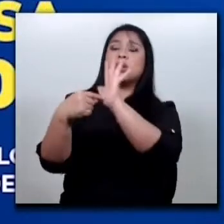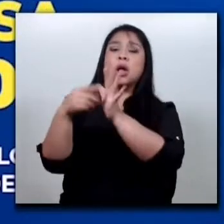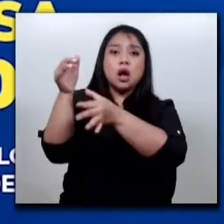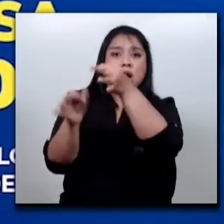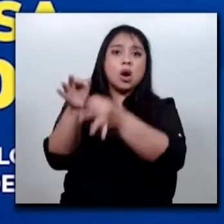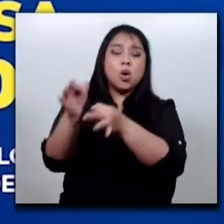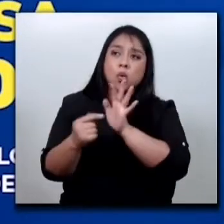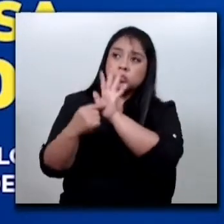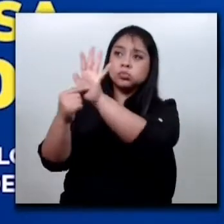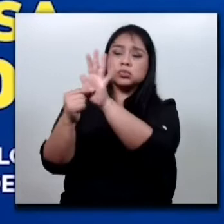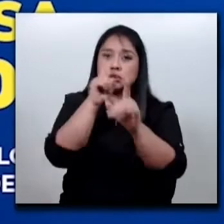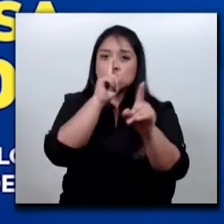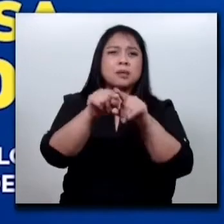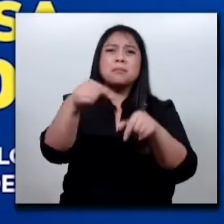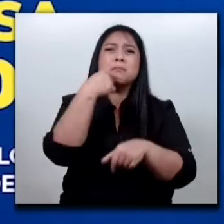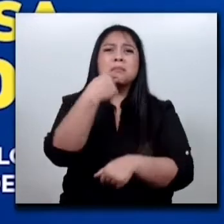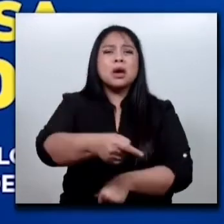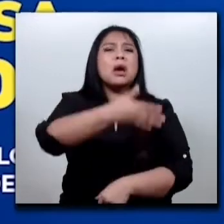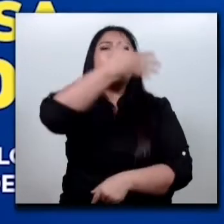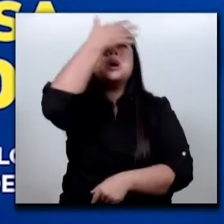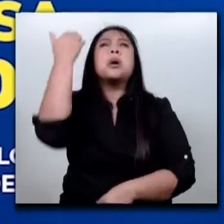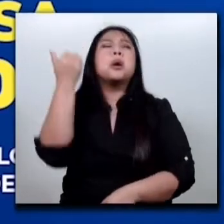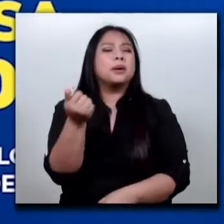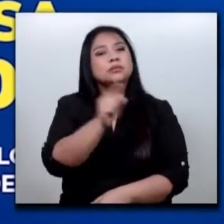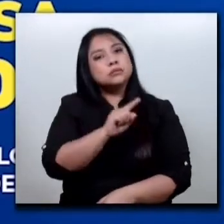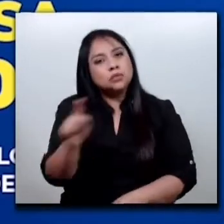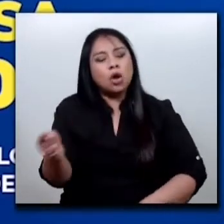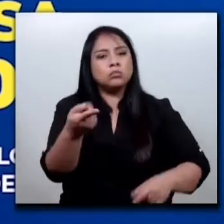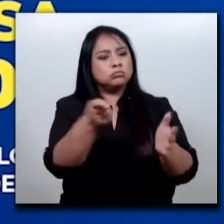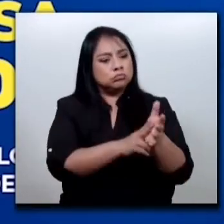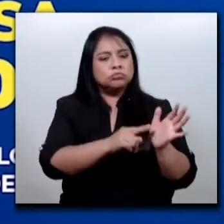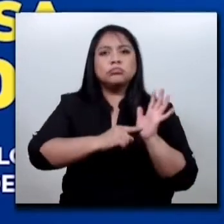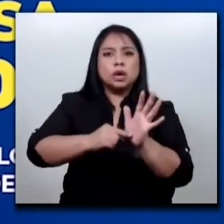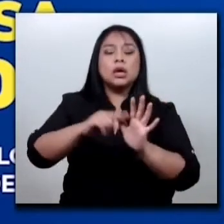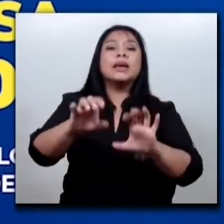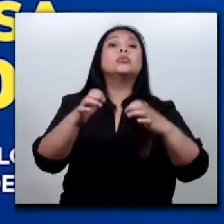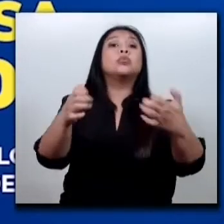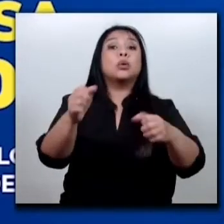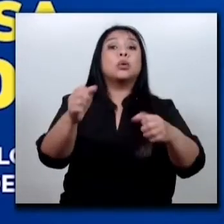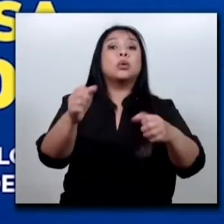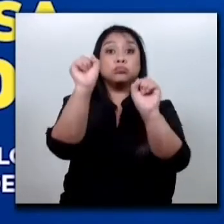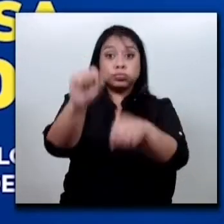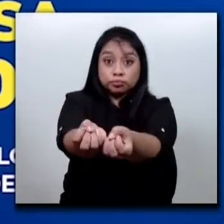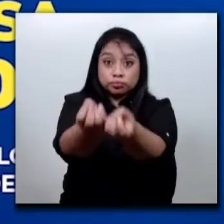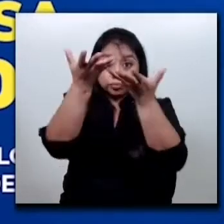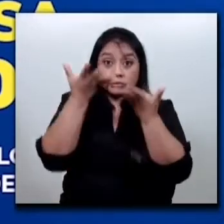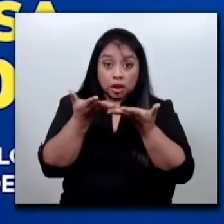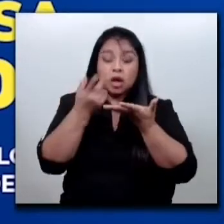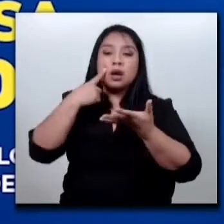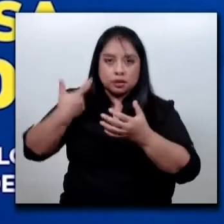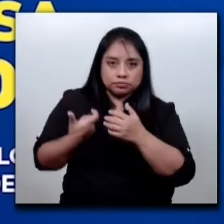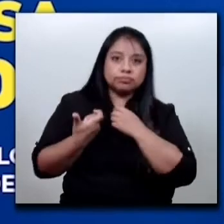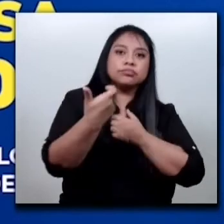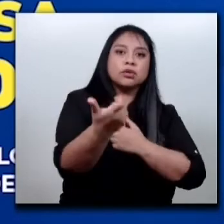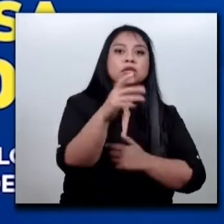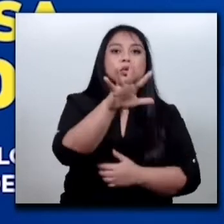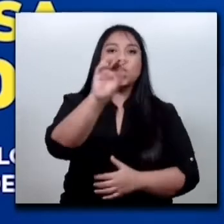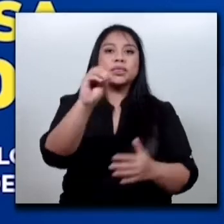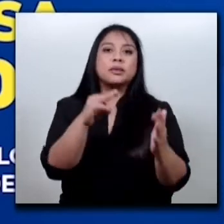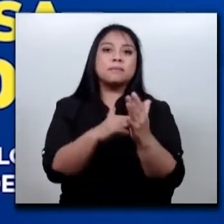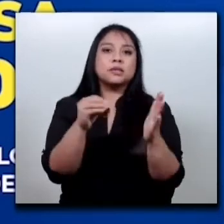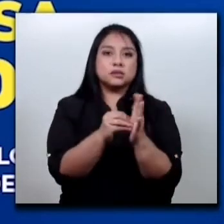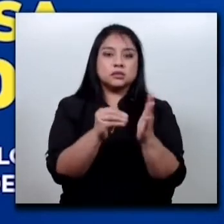que los hechos no queden en impunidad por lo que se ofrece una recompensa de 50 mil quetzales a las personas que faciliten